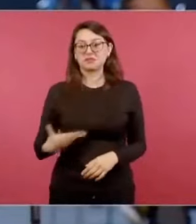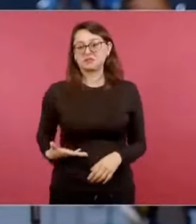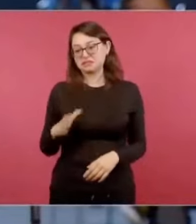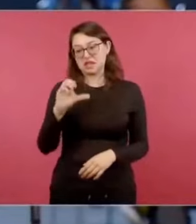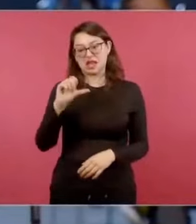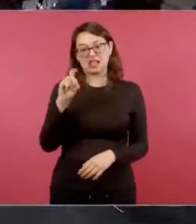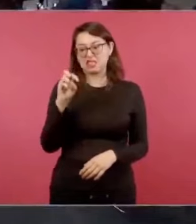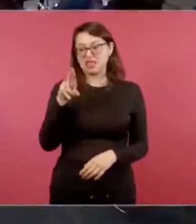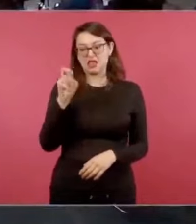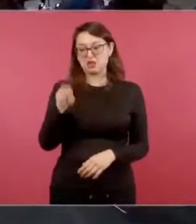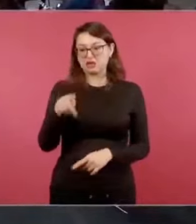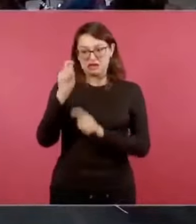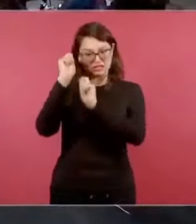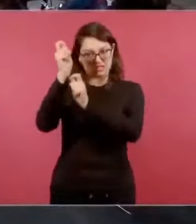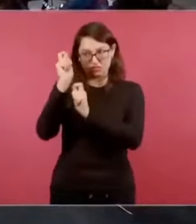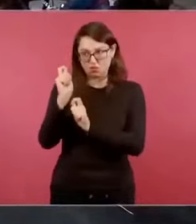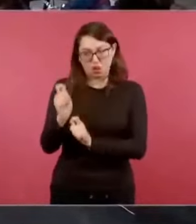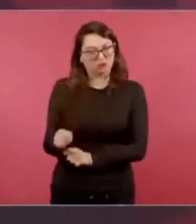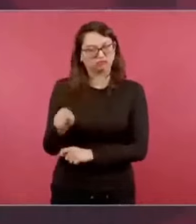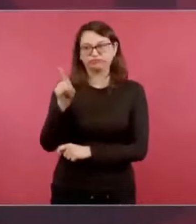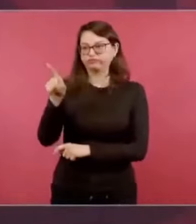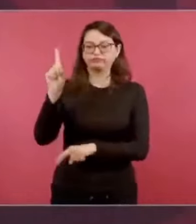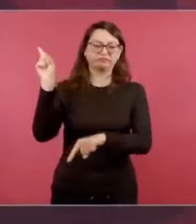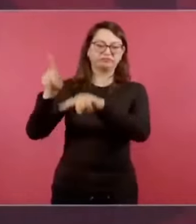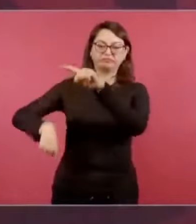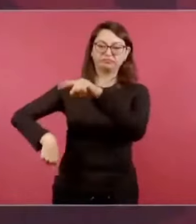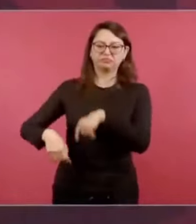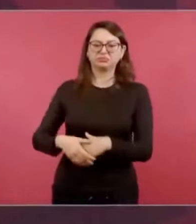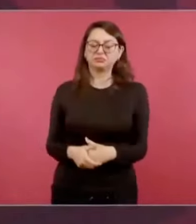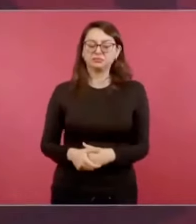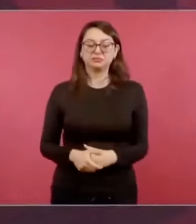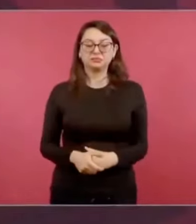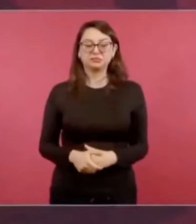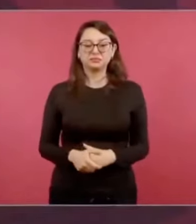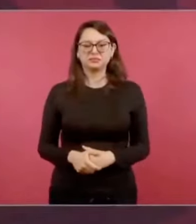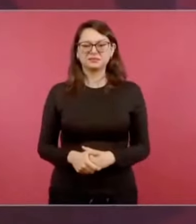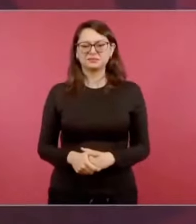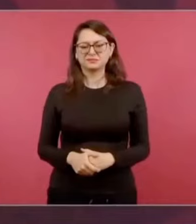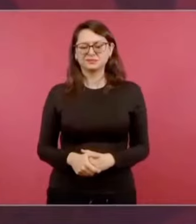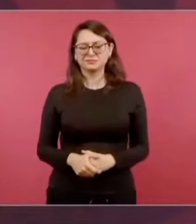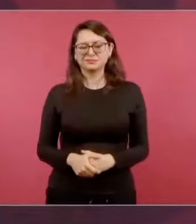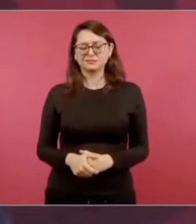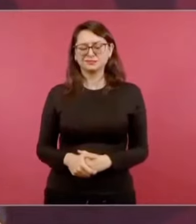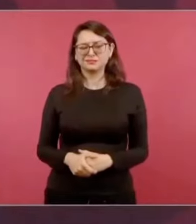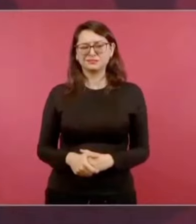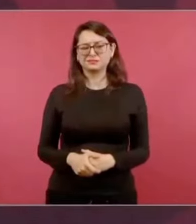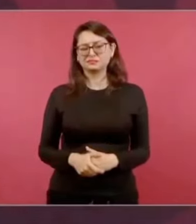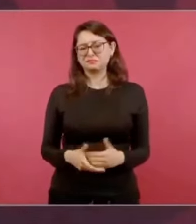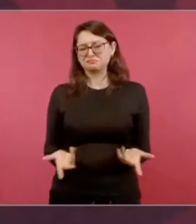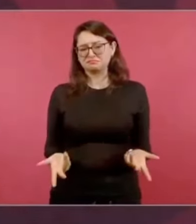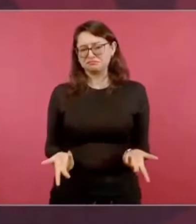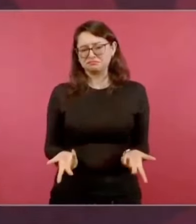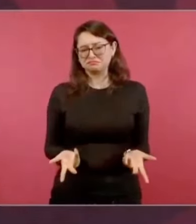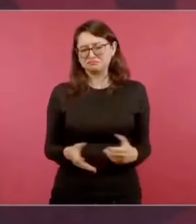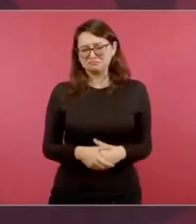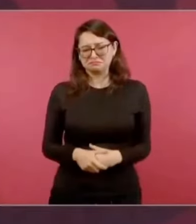ahí en Los Pinos? No pienso que sea necesario,